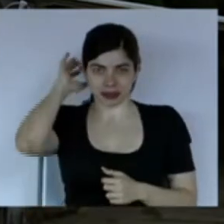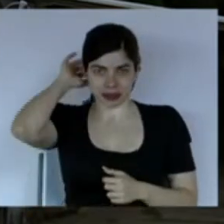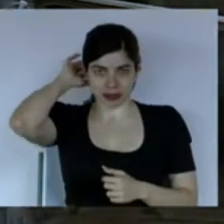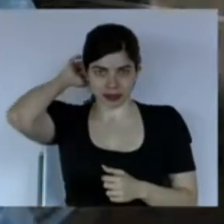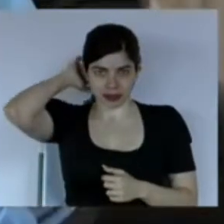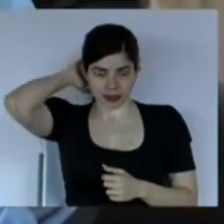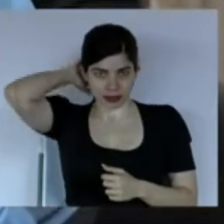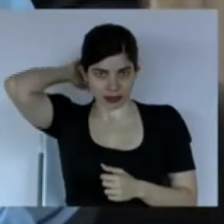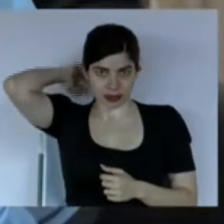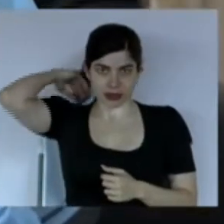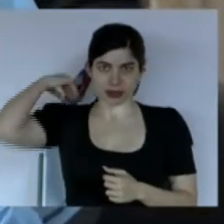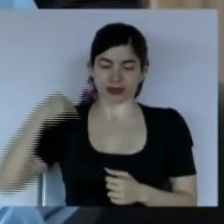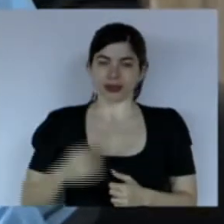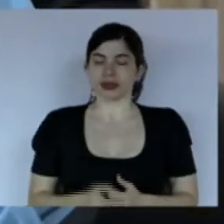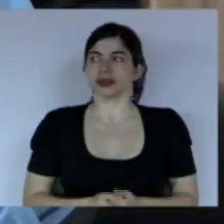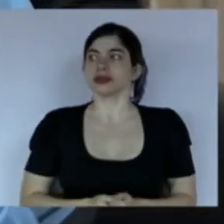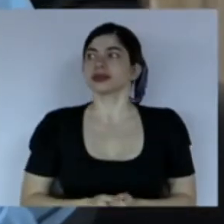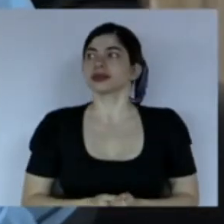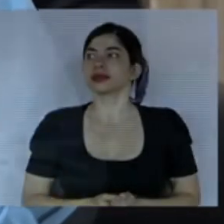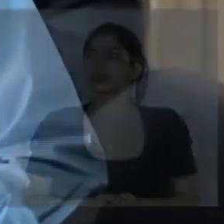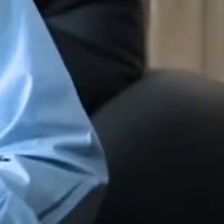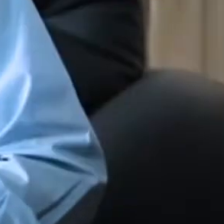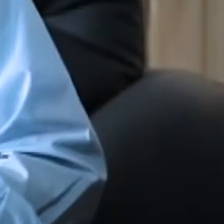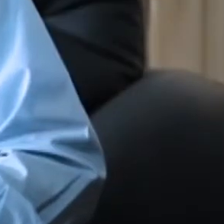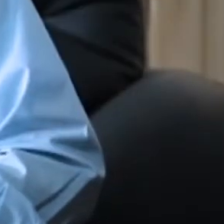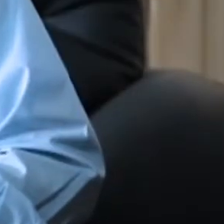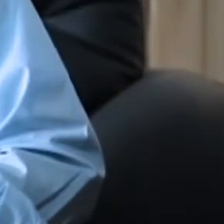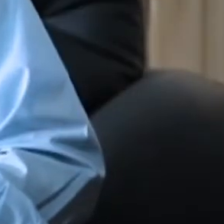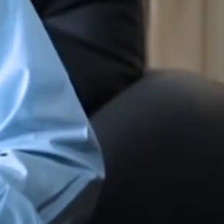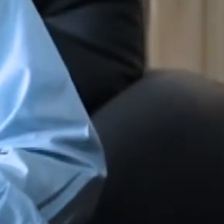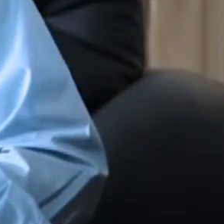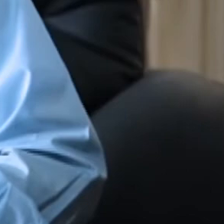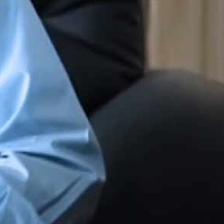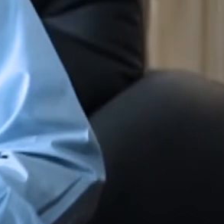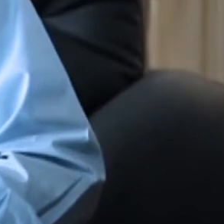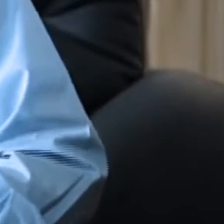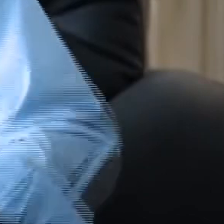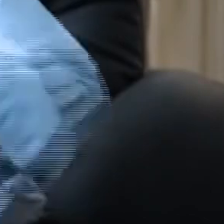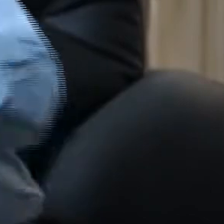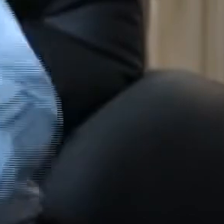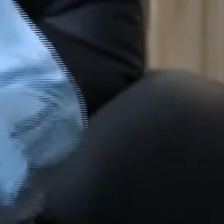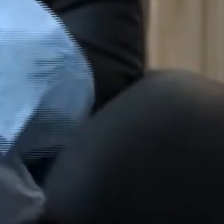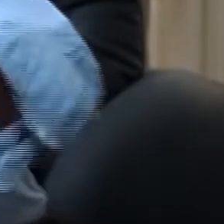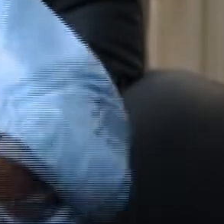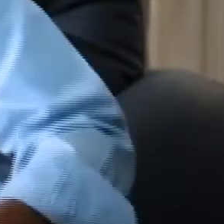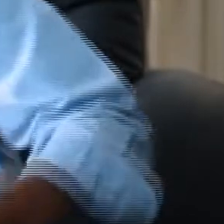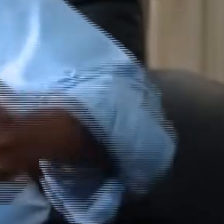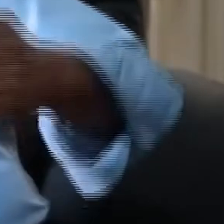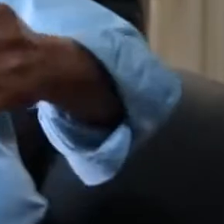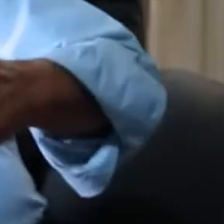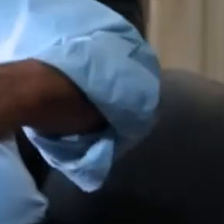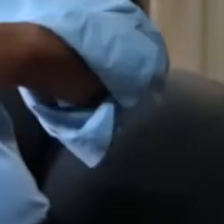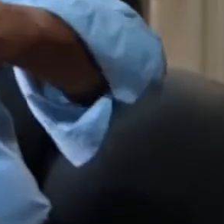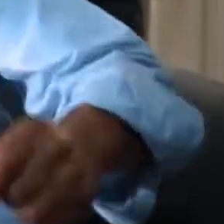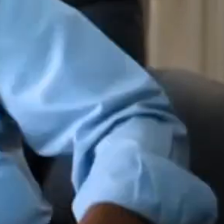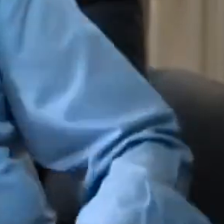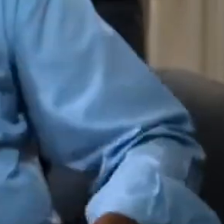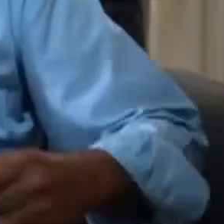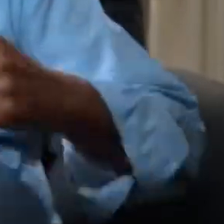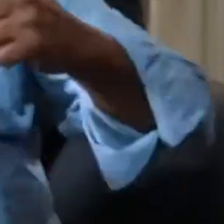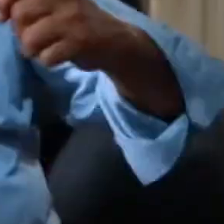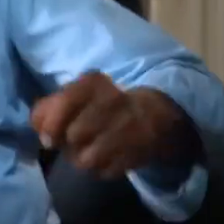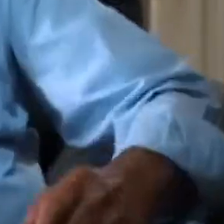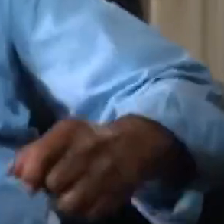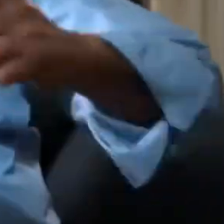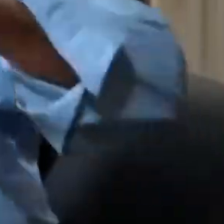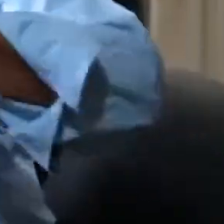En una hora así, sin guerra. Y la guerra no va a matar, herida. Sufre usted, sufre su familia, sufre sus tíos,